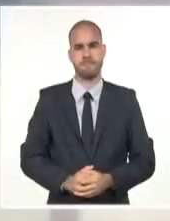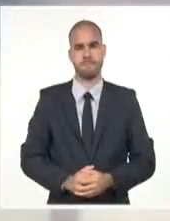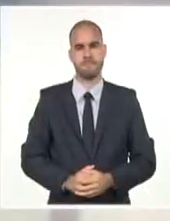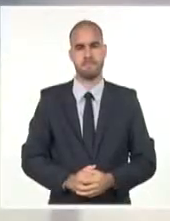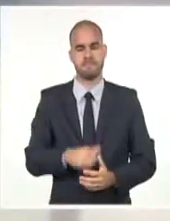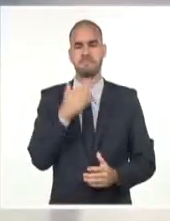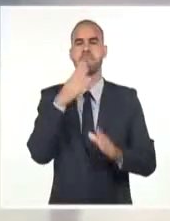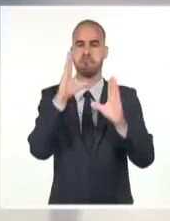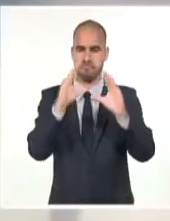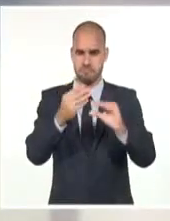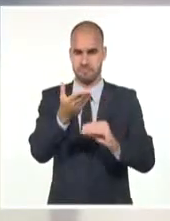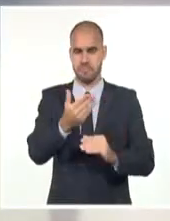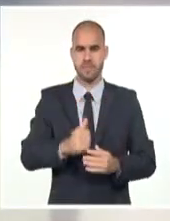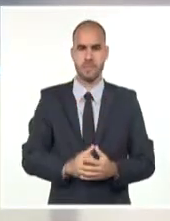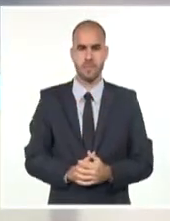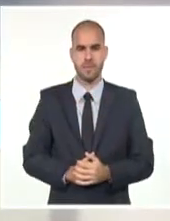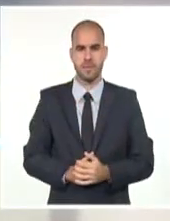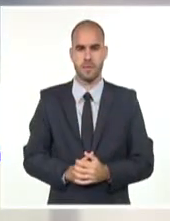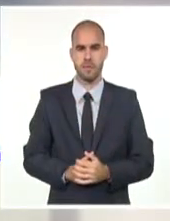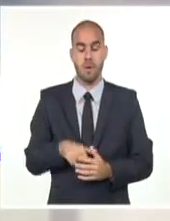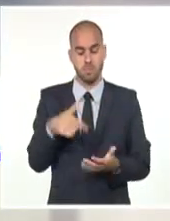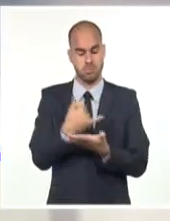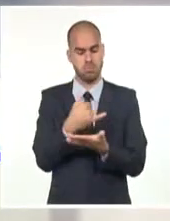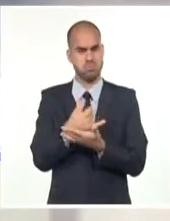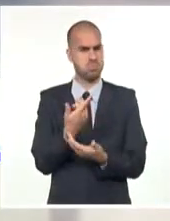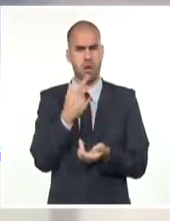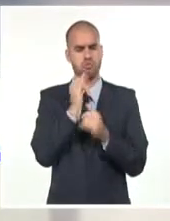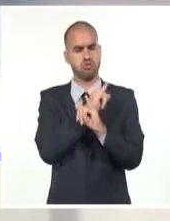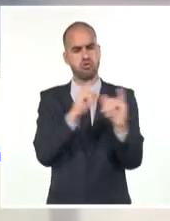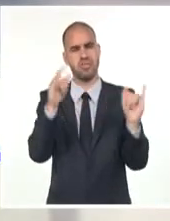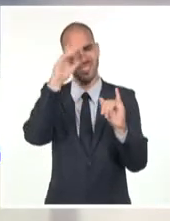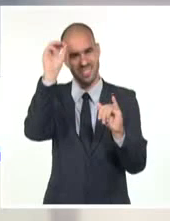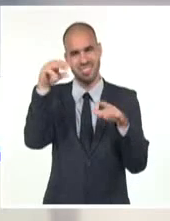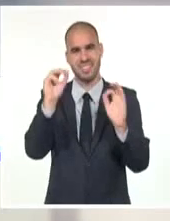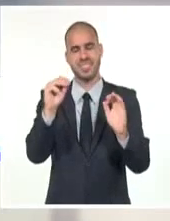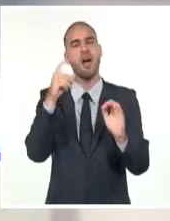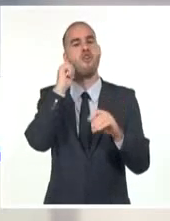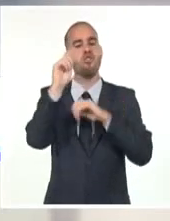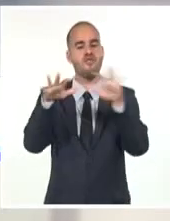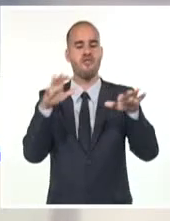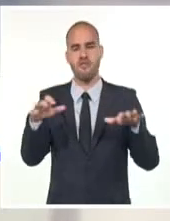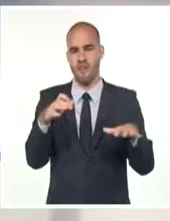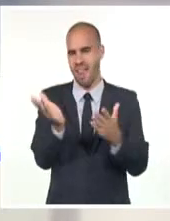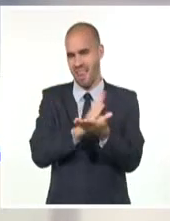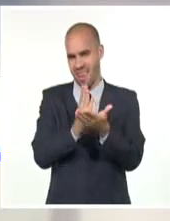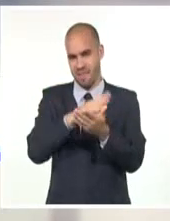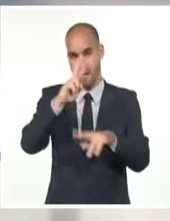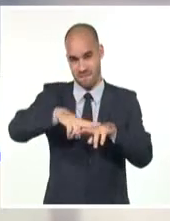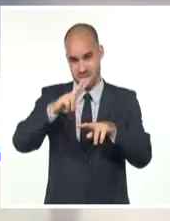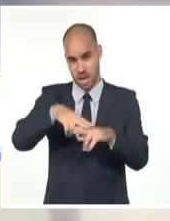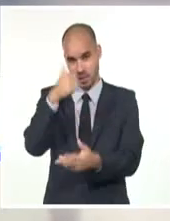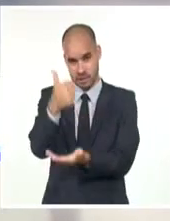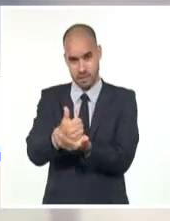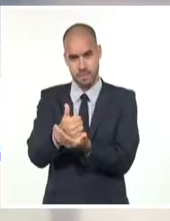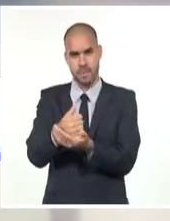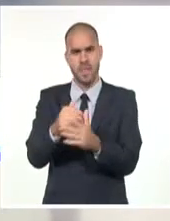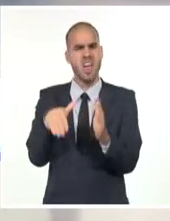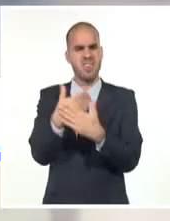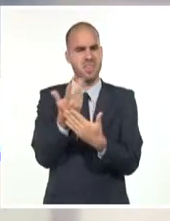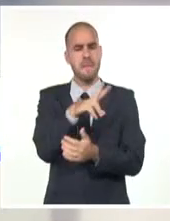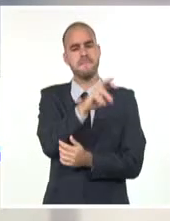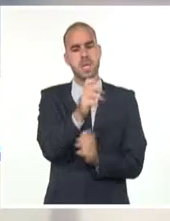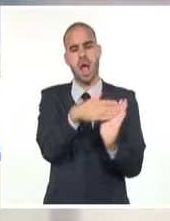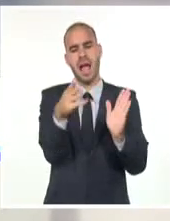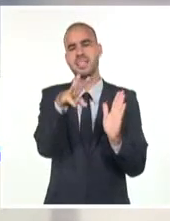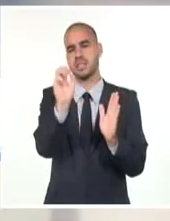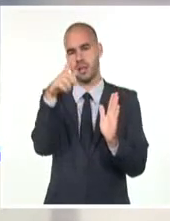Buenas noches, este miércoles se dieron a conocer detalles de la 30ª Feria Internacional del Libro de La Habana que se desarrollará del 20 al 30